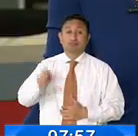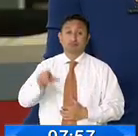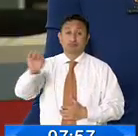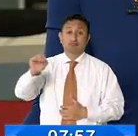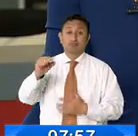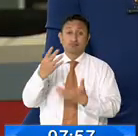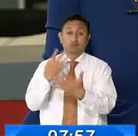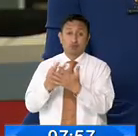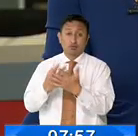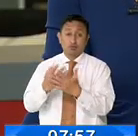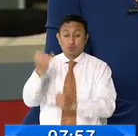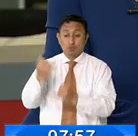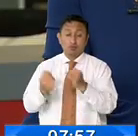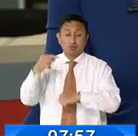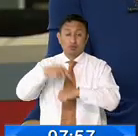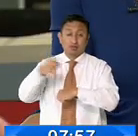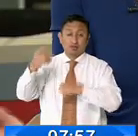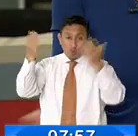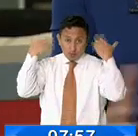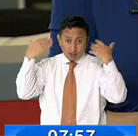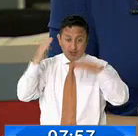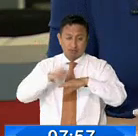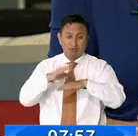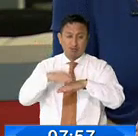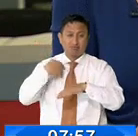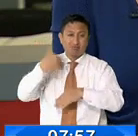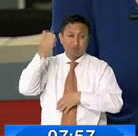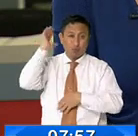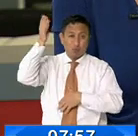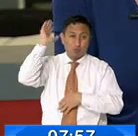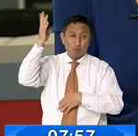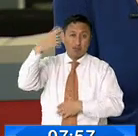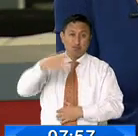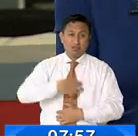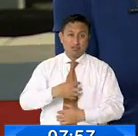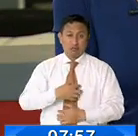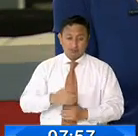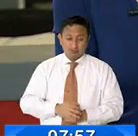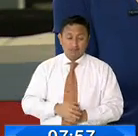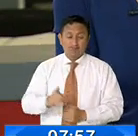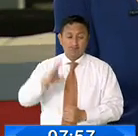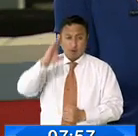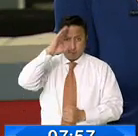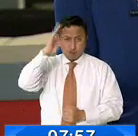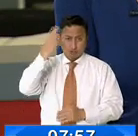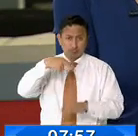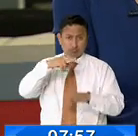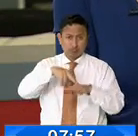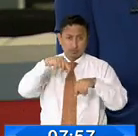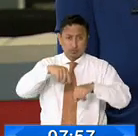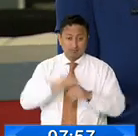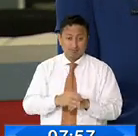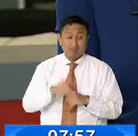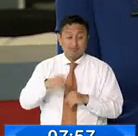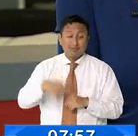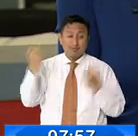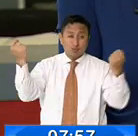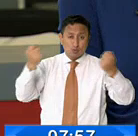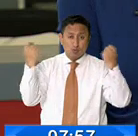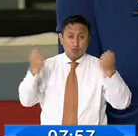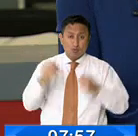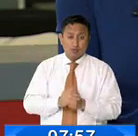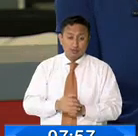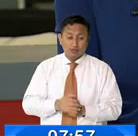detenidas en el último toque de queda en Guayaquil durante las celebraciones de los hinchas del Barcelona. La Policía Nacional informó que durante los festejos